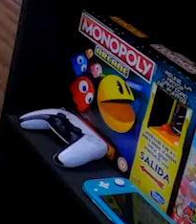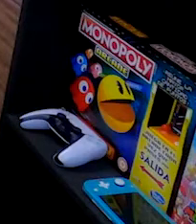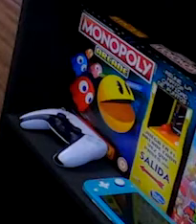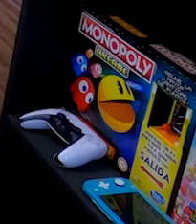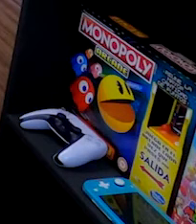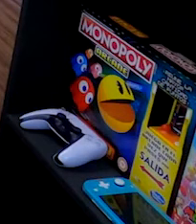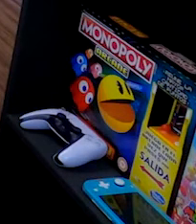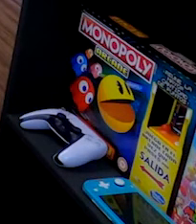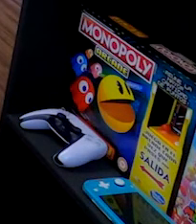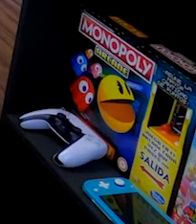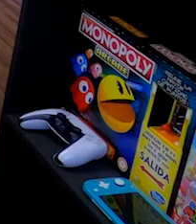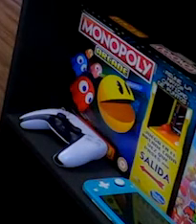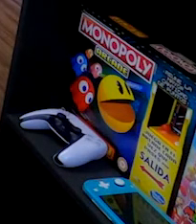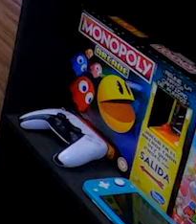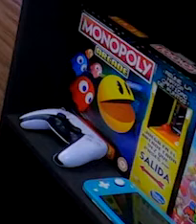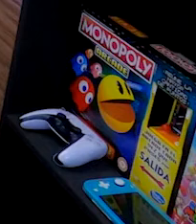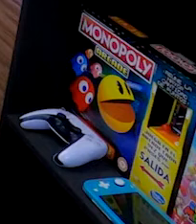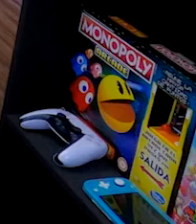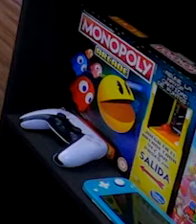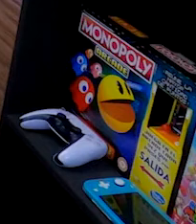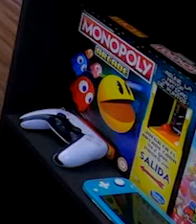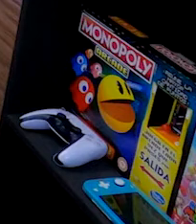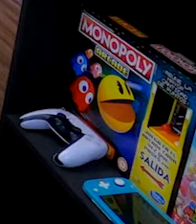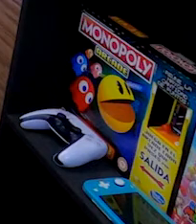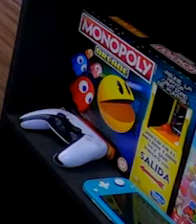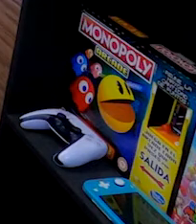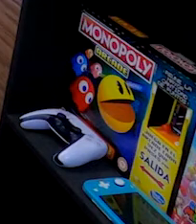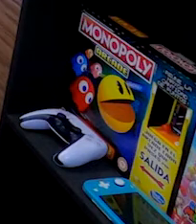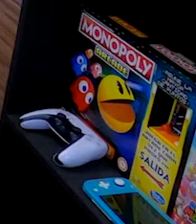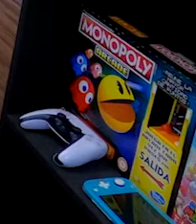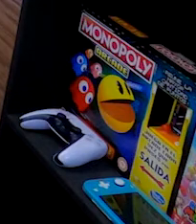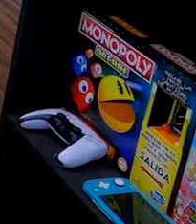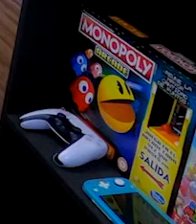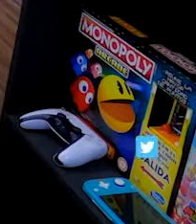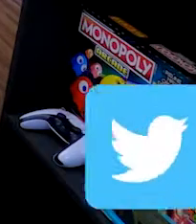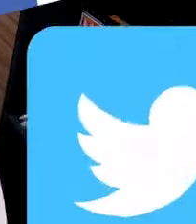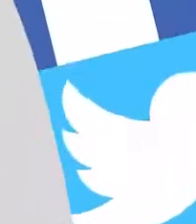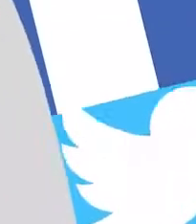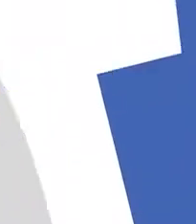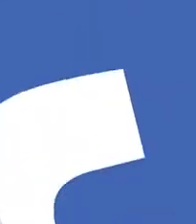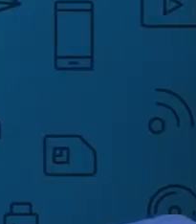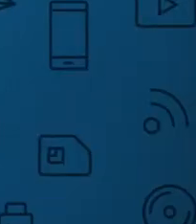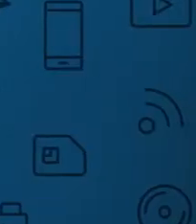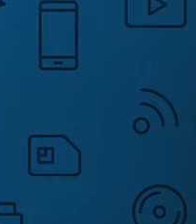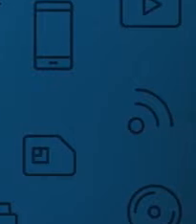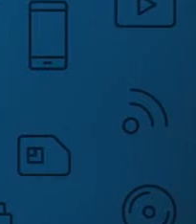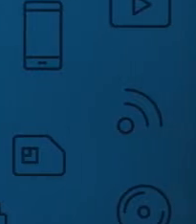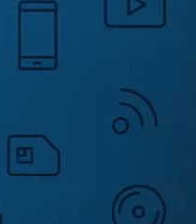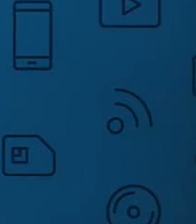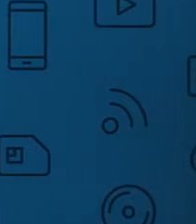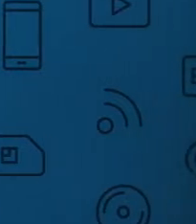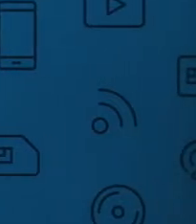Disfruta de nuestros contenidos en cualquier parte de Michoacán, México y el mundo desde nuestra página web. Ingresa a www